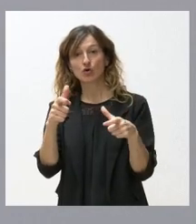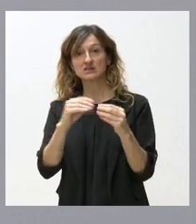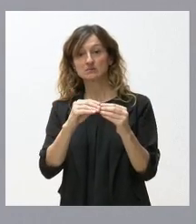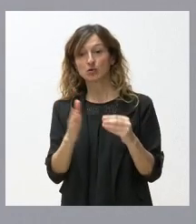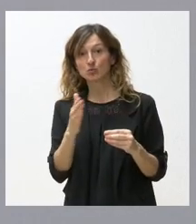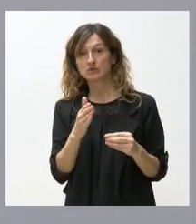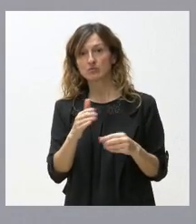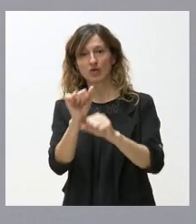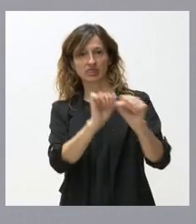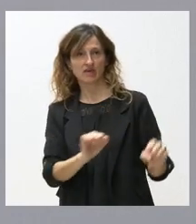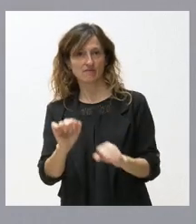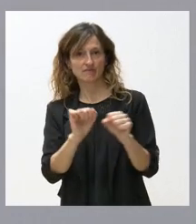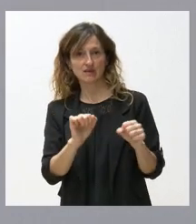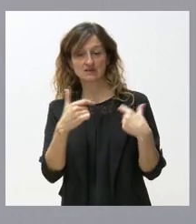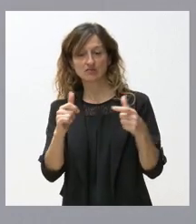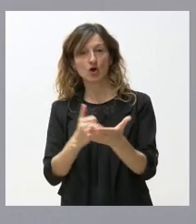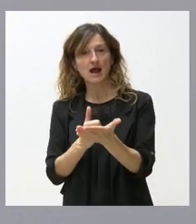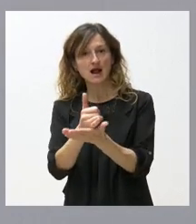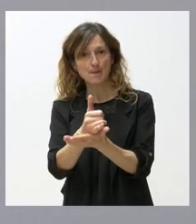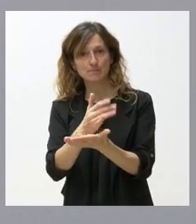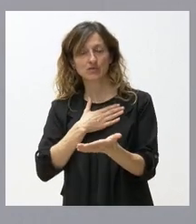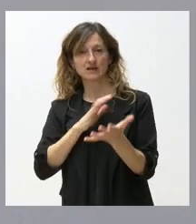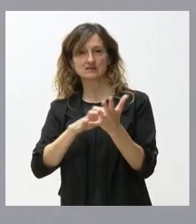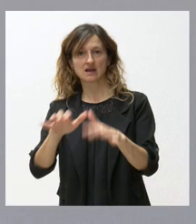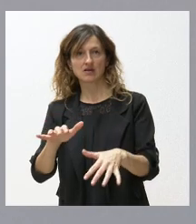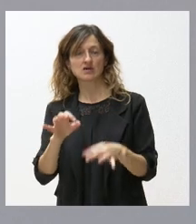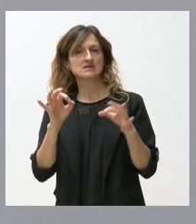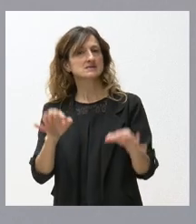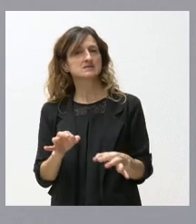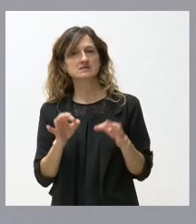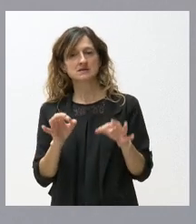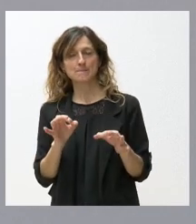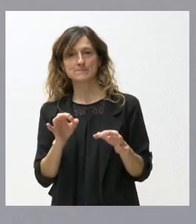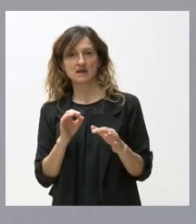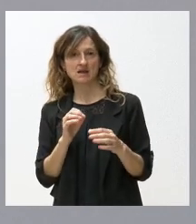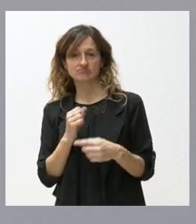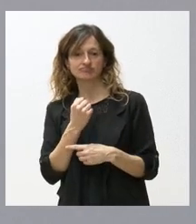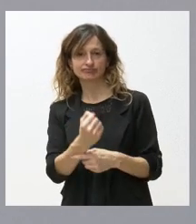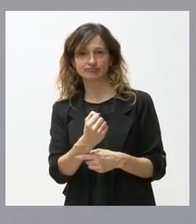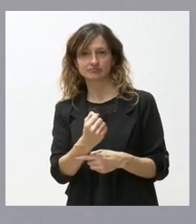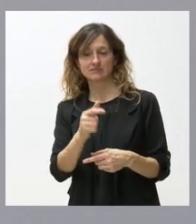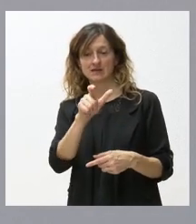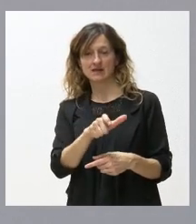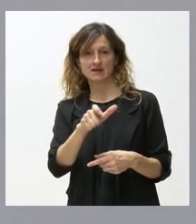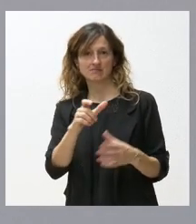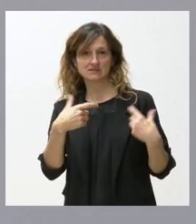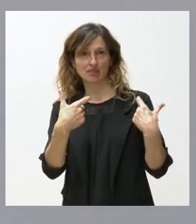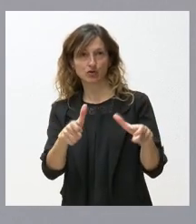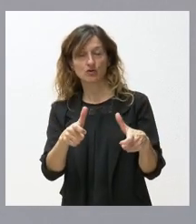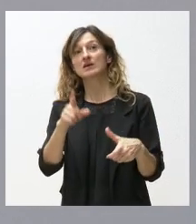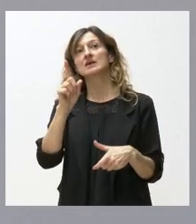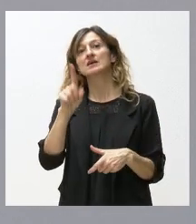defender entre los sectores al campo de Castilla y León, siempre estaremos del lado de los sectores productivos exportadores y siempre estaremos también del lado